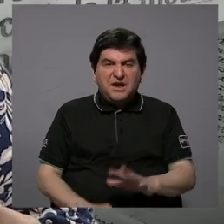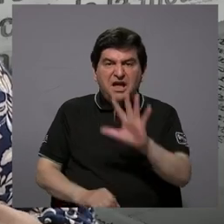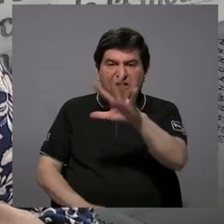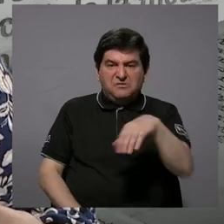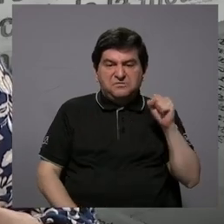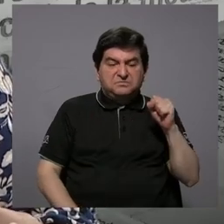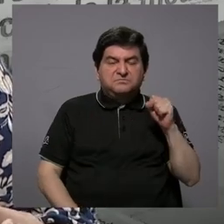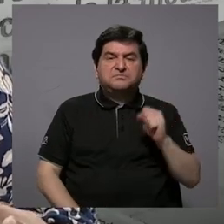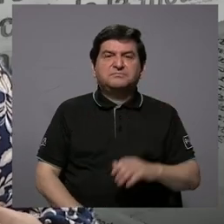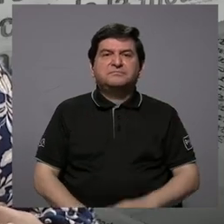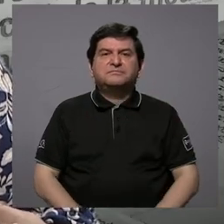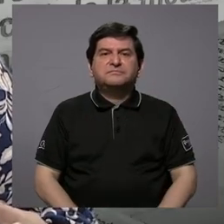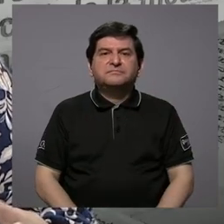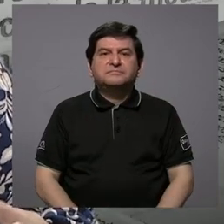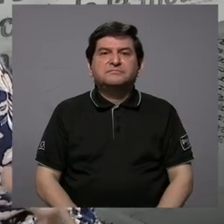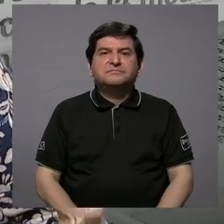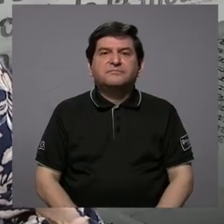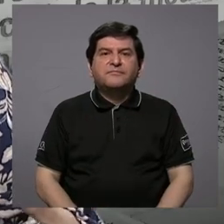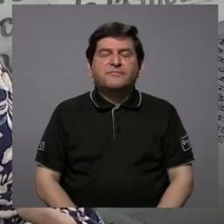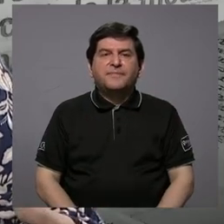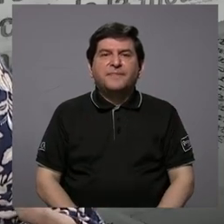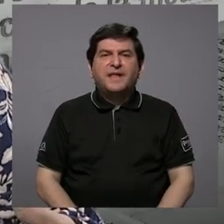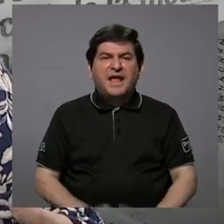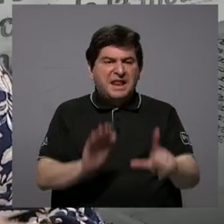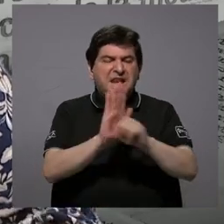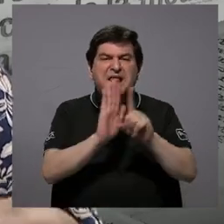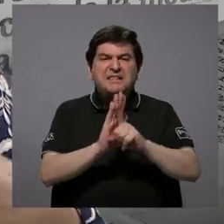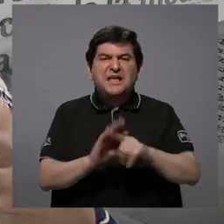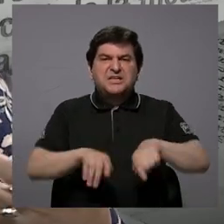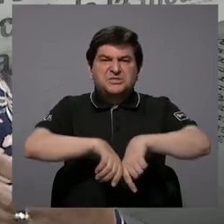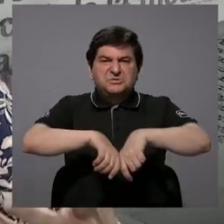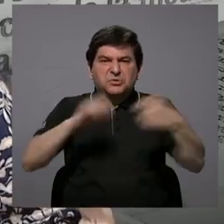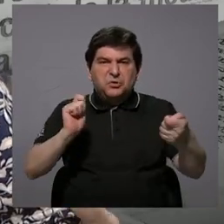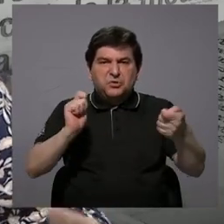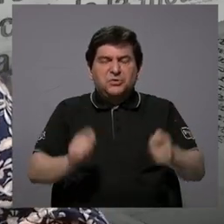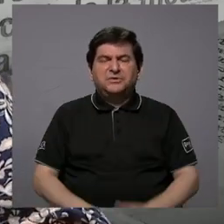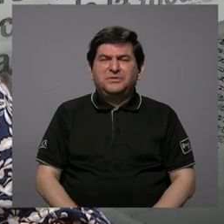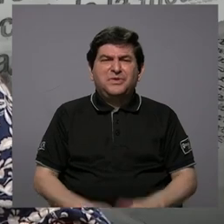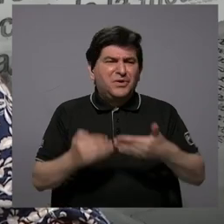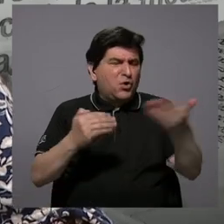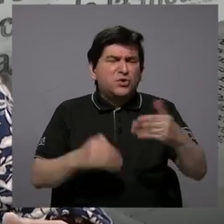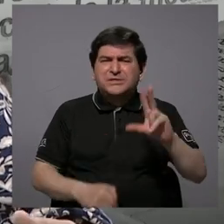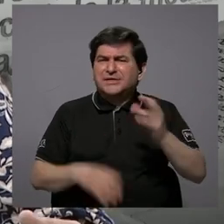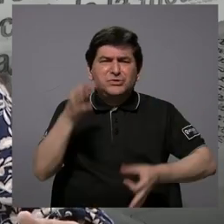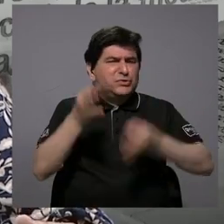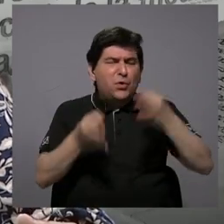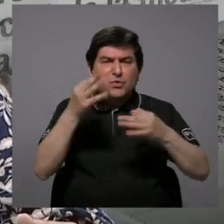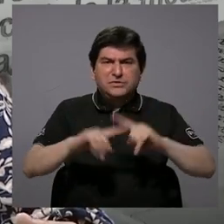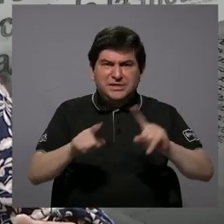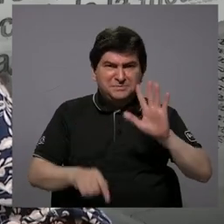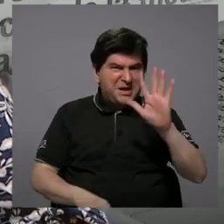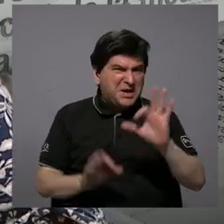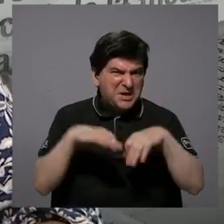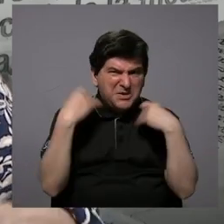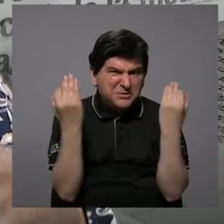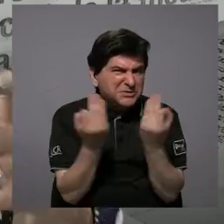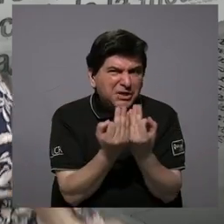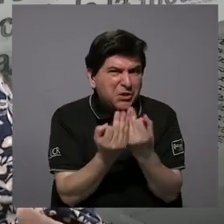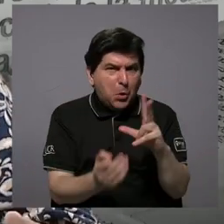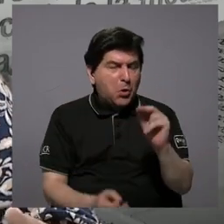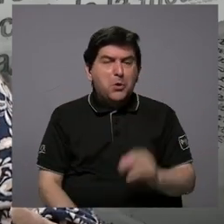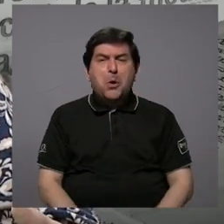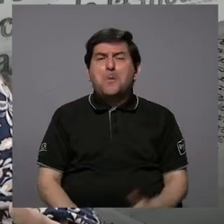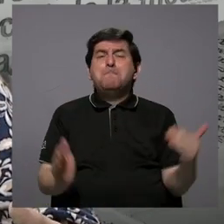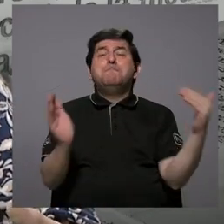de... Se brincaron las leyes, un montón de injusticias, pero no fue a cinco familias. Fueron